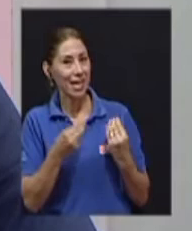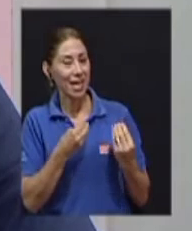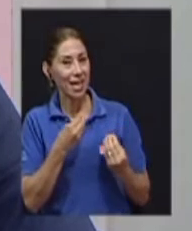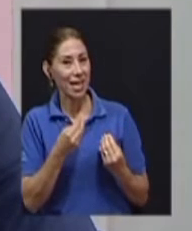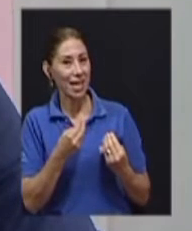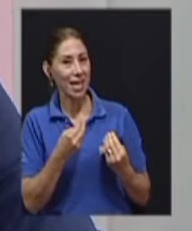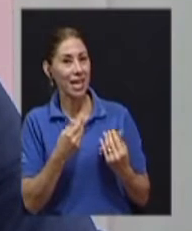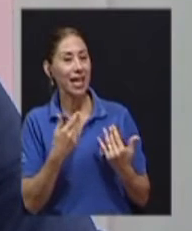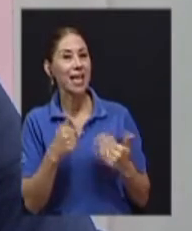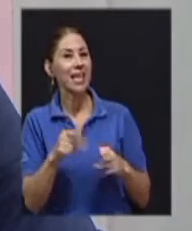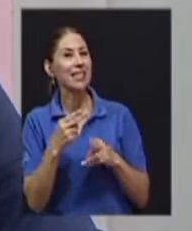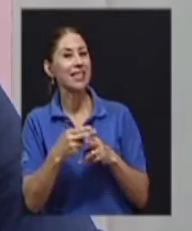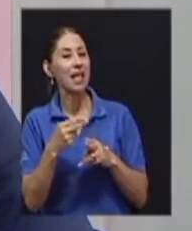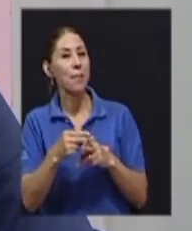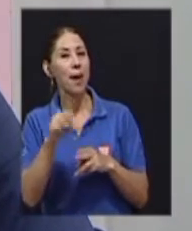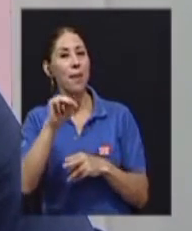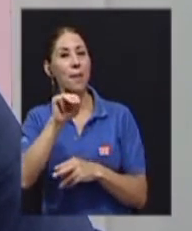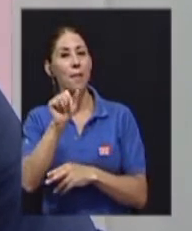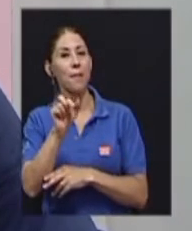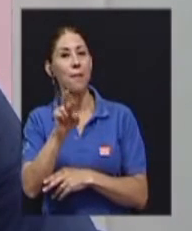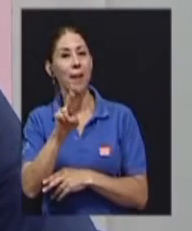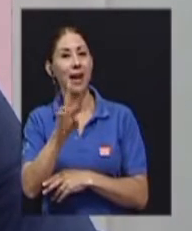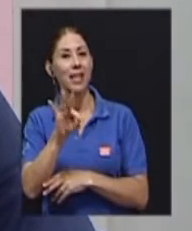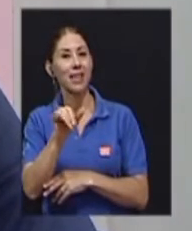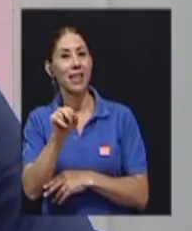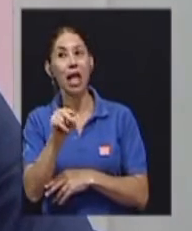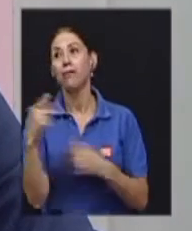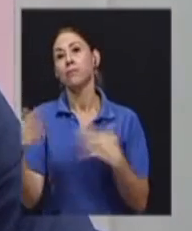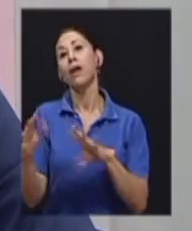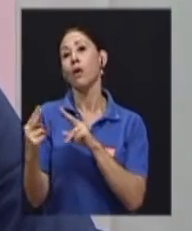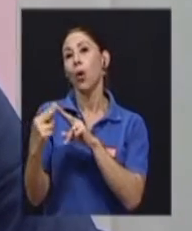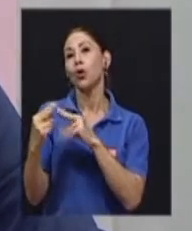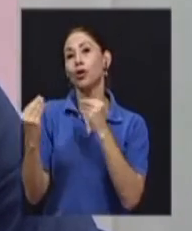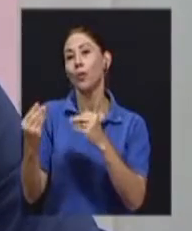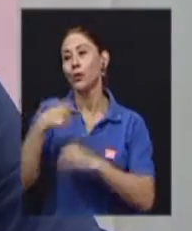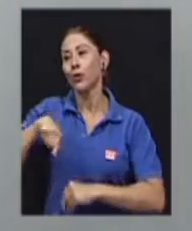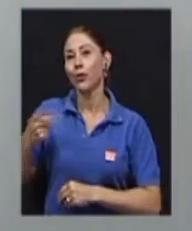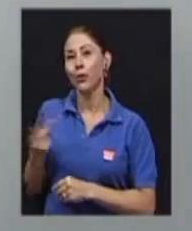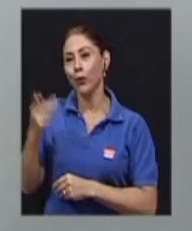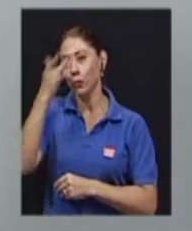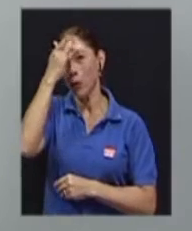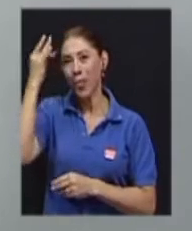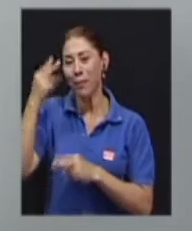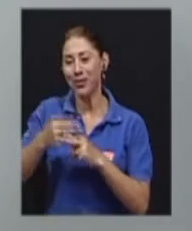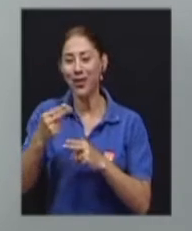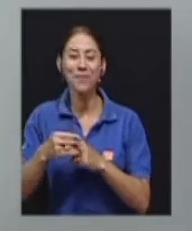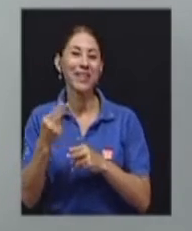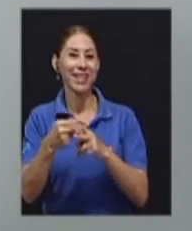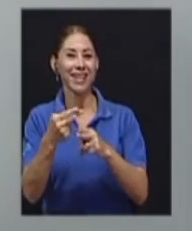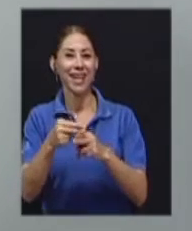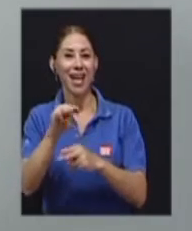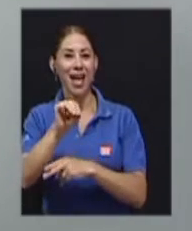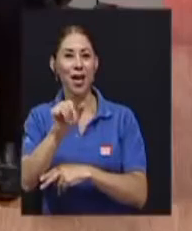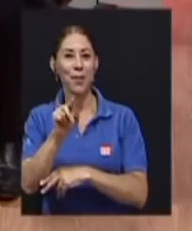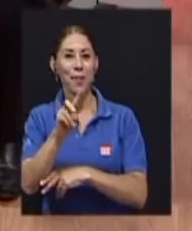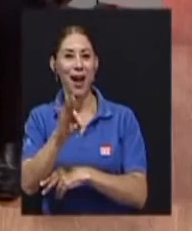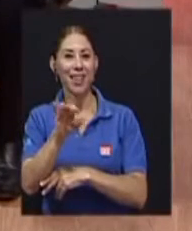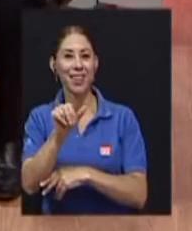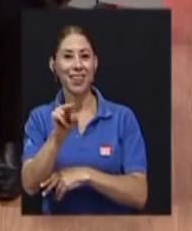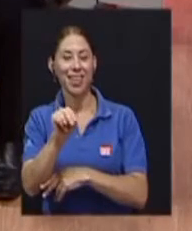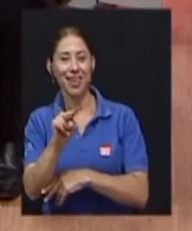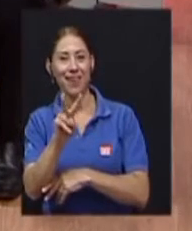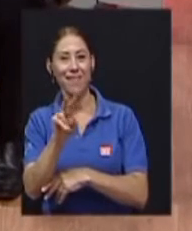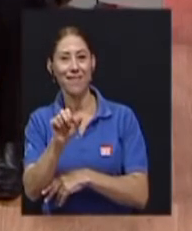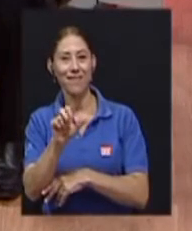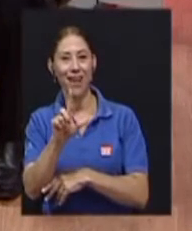Martín Valverde. Es tan conocido que se nos está olvidando. Martín Valverde. Martín Valverde, ¿verdad? Así es. Él, sabemos